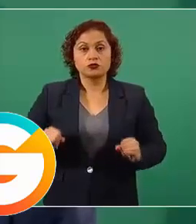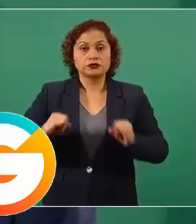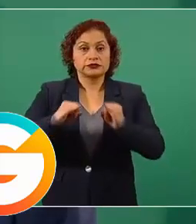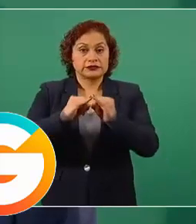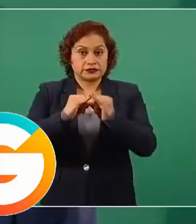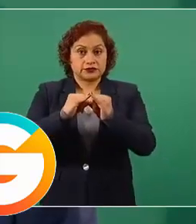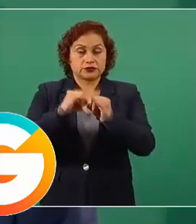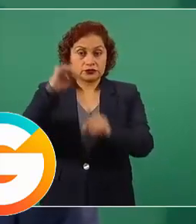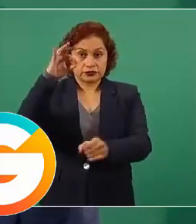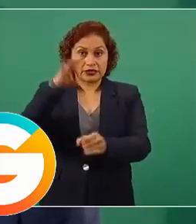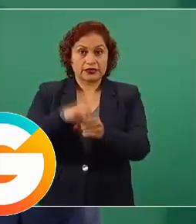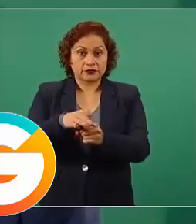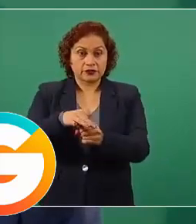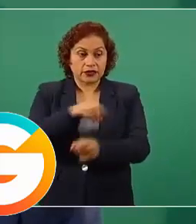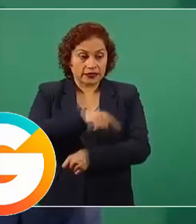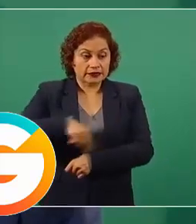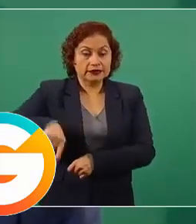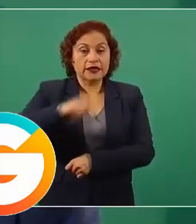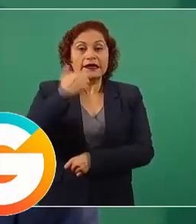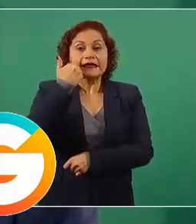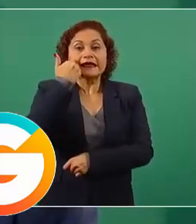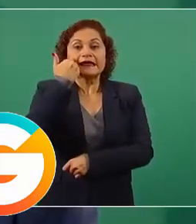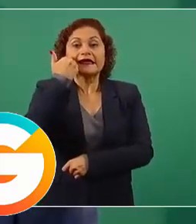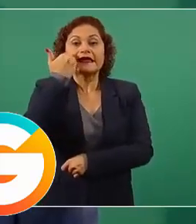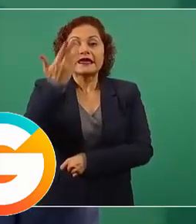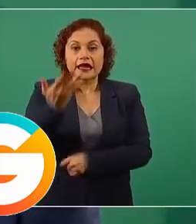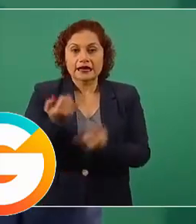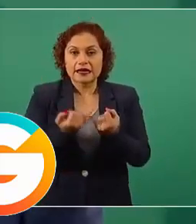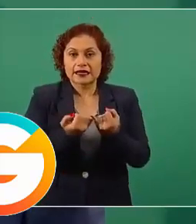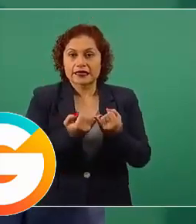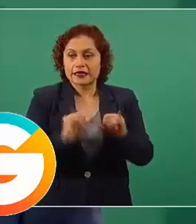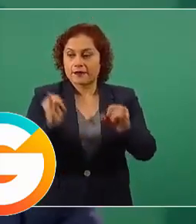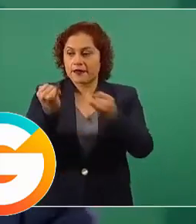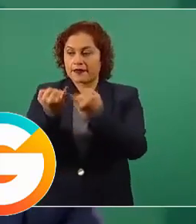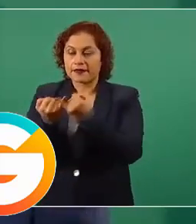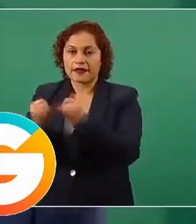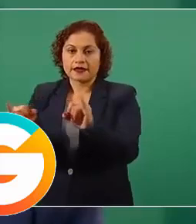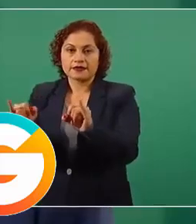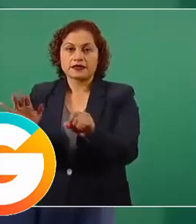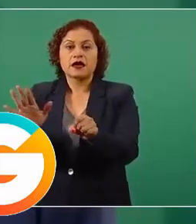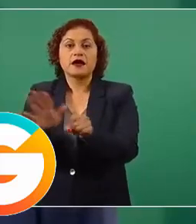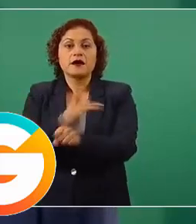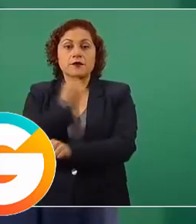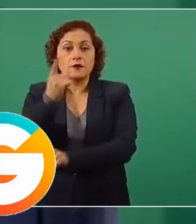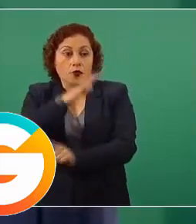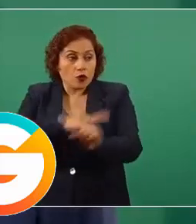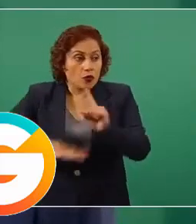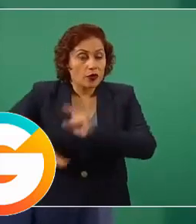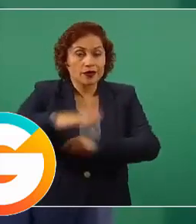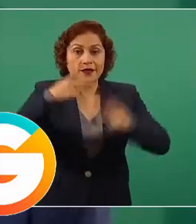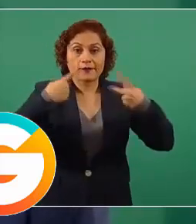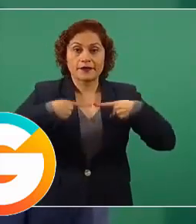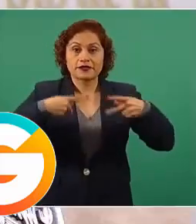vez más independientes, porque el pueblo quiere la democracia,